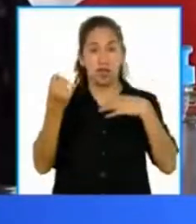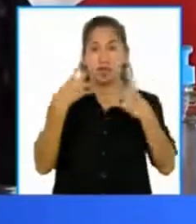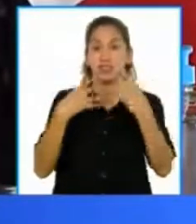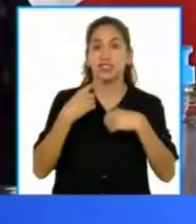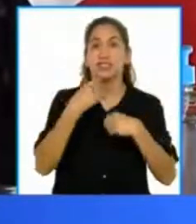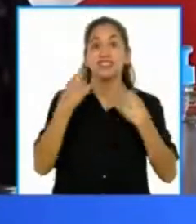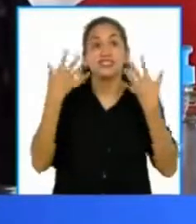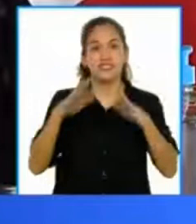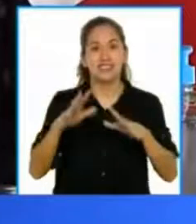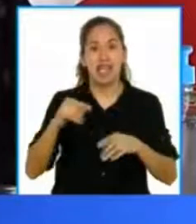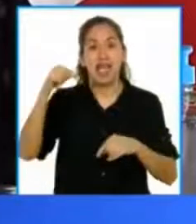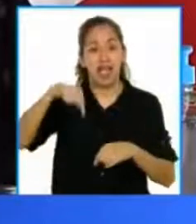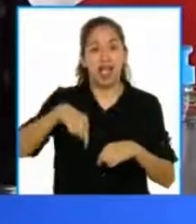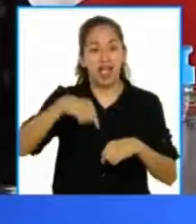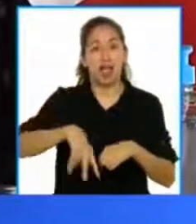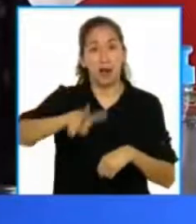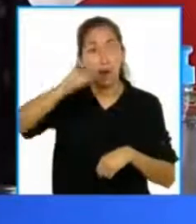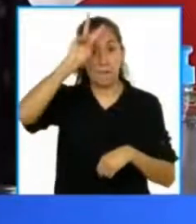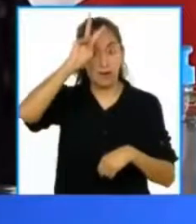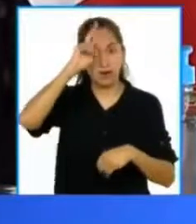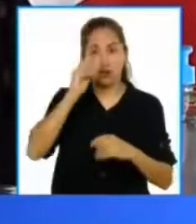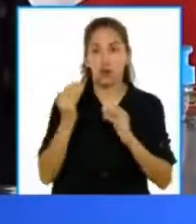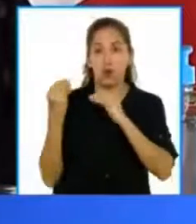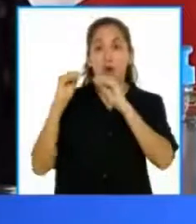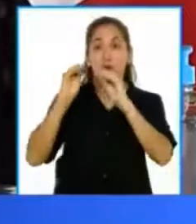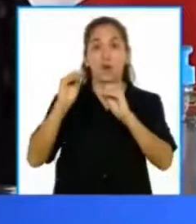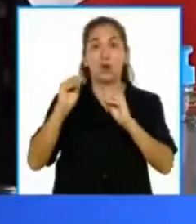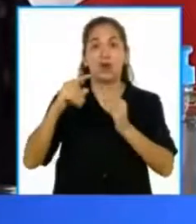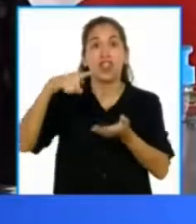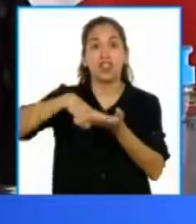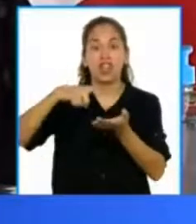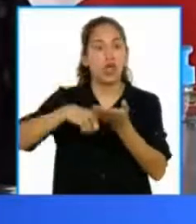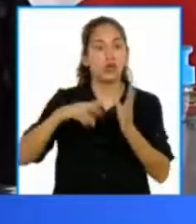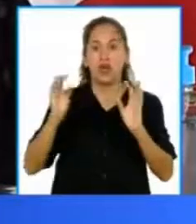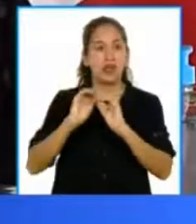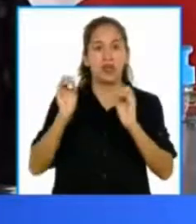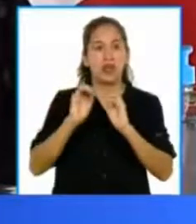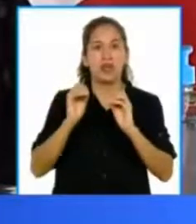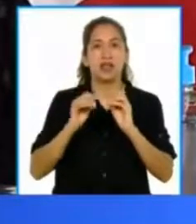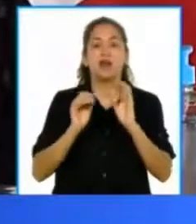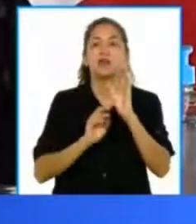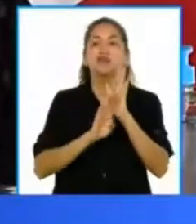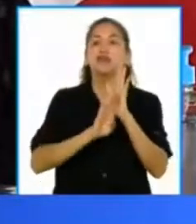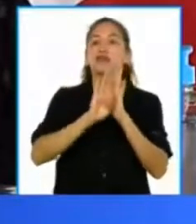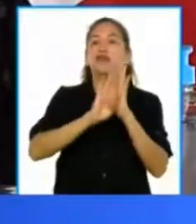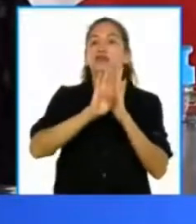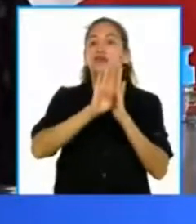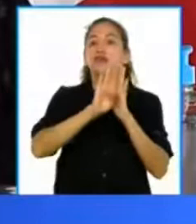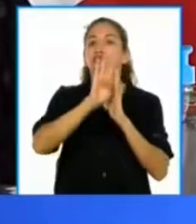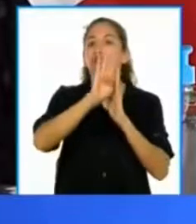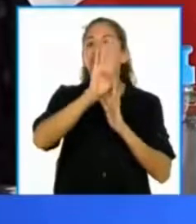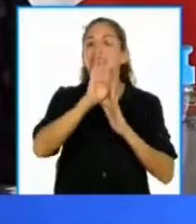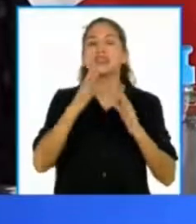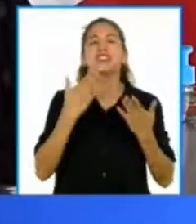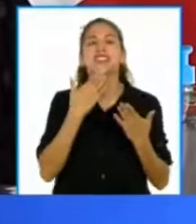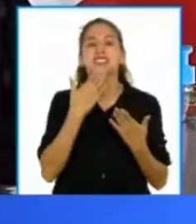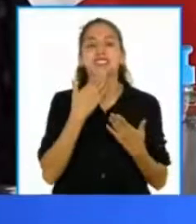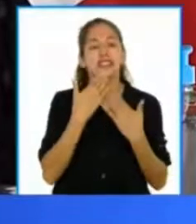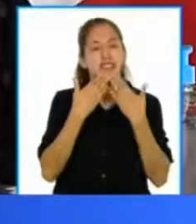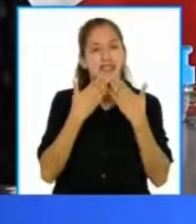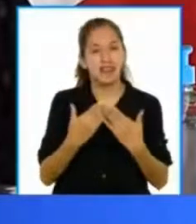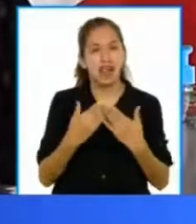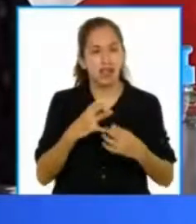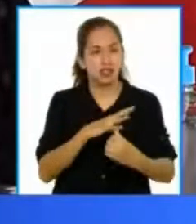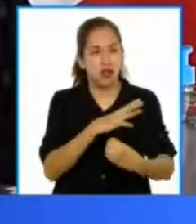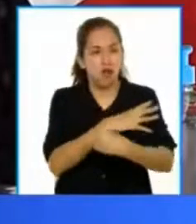está subiendo, se hace difícil colocar deudas. Aún así, gracias a la fortaleza de la economía